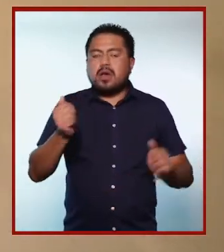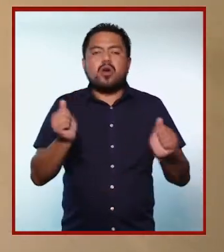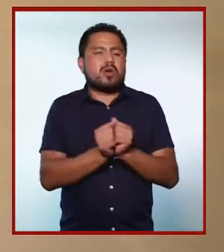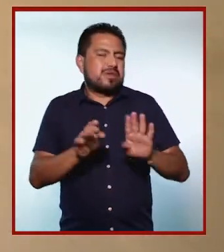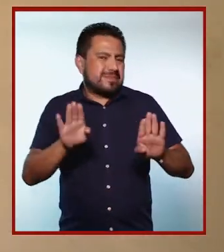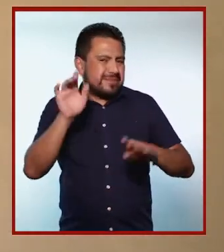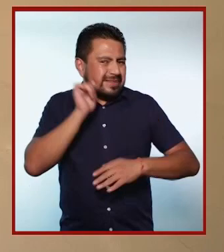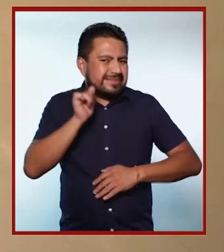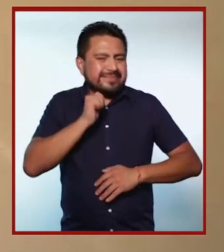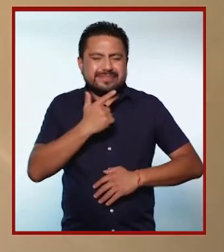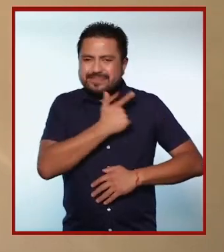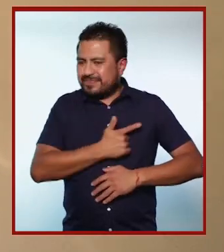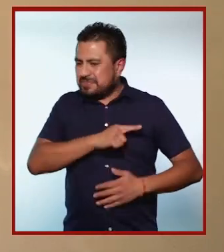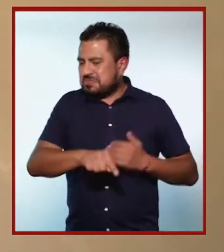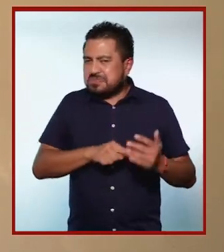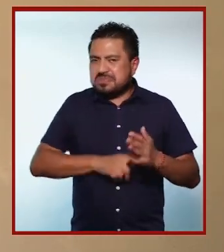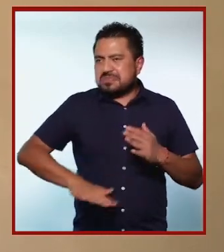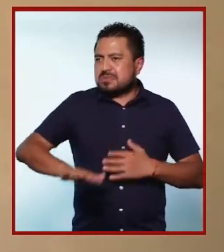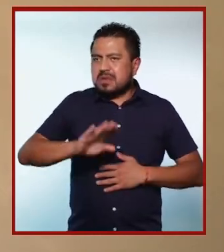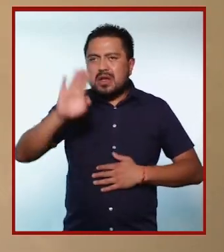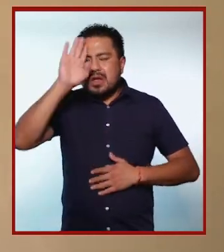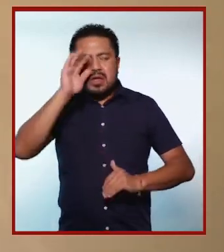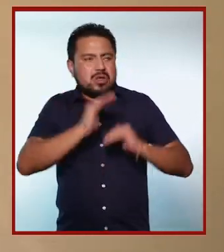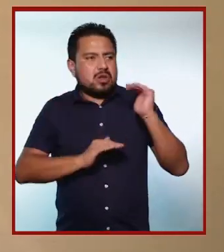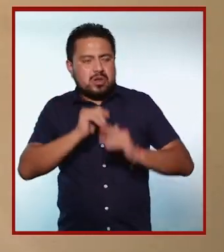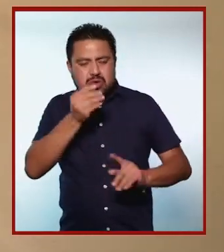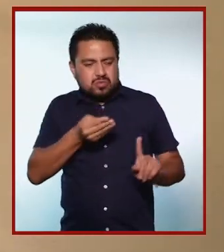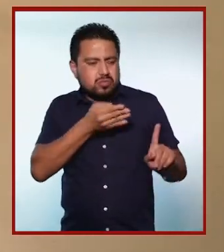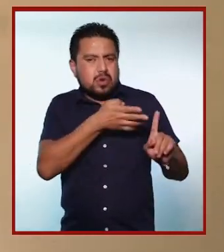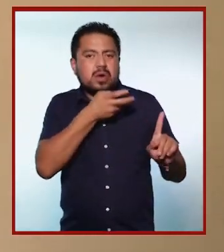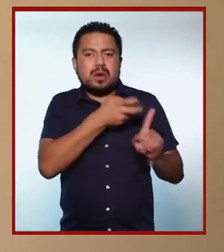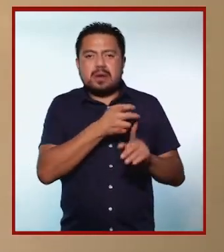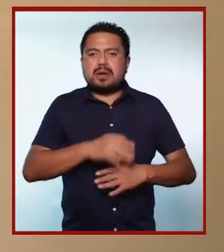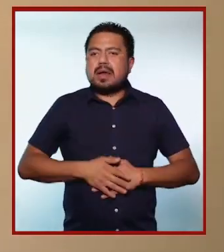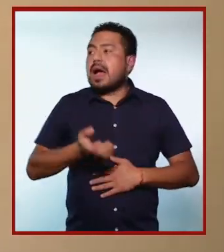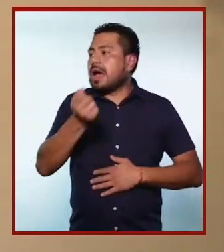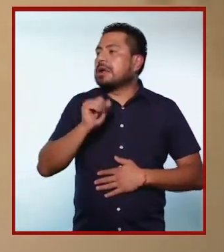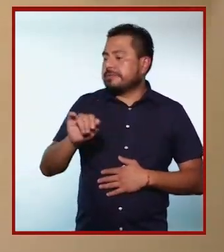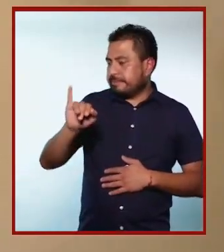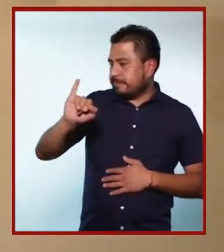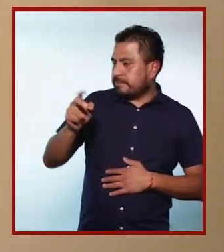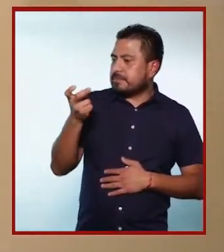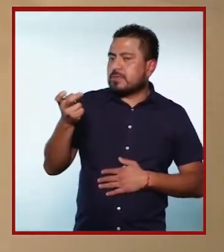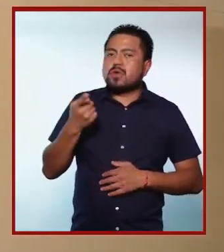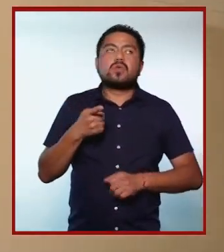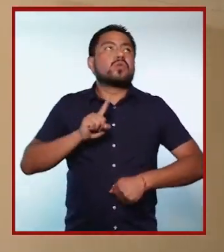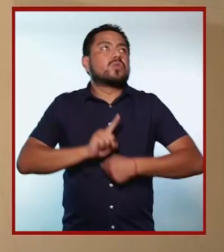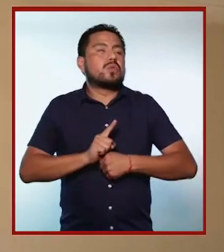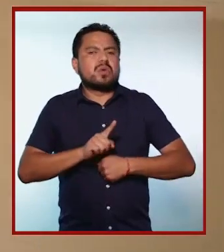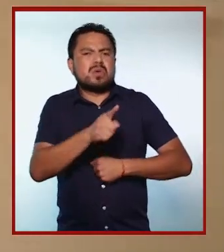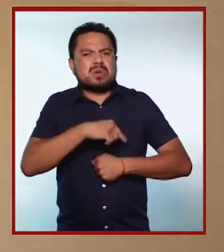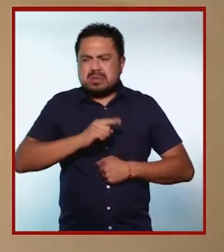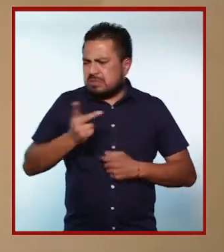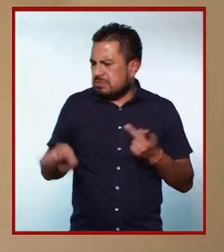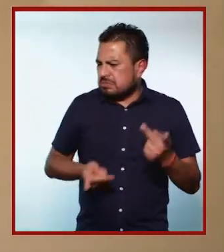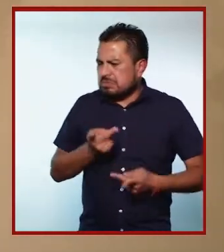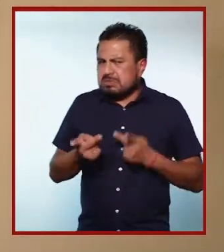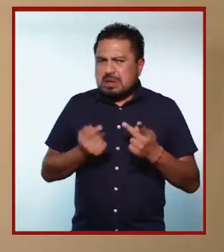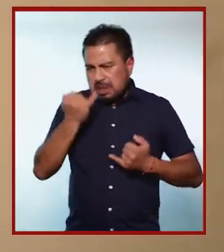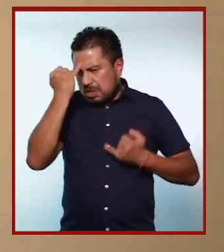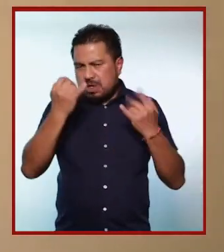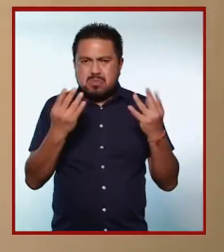Matías, y como siempre fue un gran espacio de reflexión y construcción de conocimiento. Así es, Pamela. Un día en el que